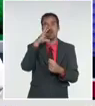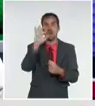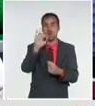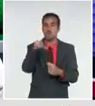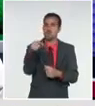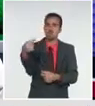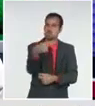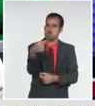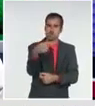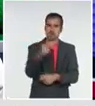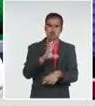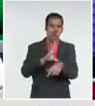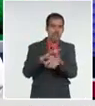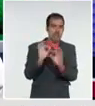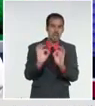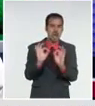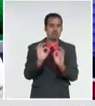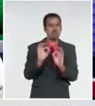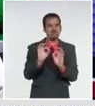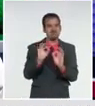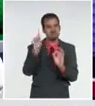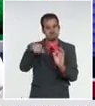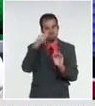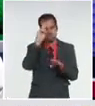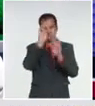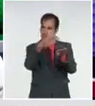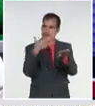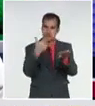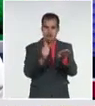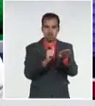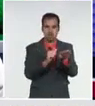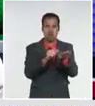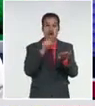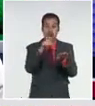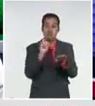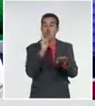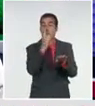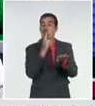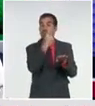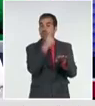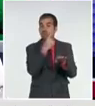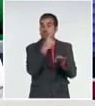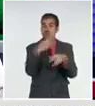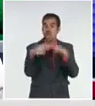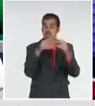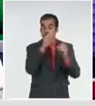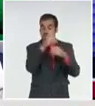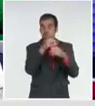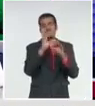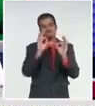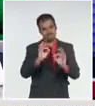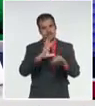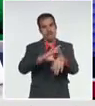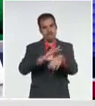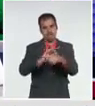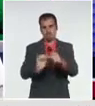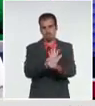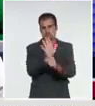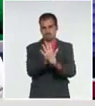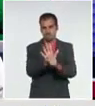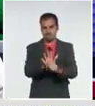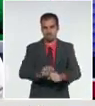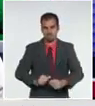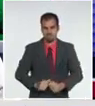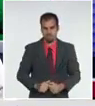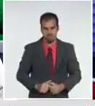embargo se ingresó y posteriormente en un PCR que se realiza resulta positiva a la